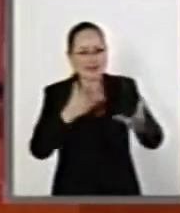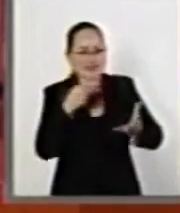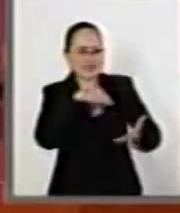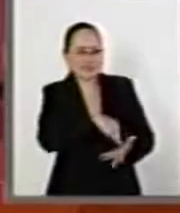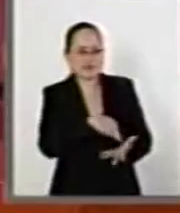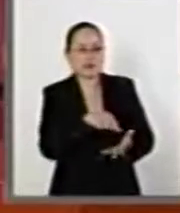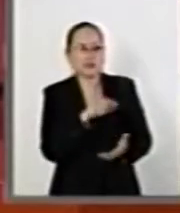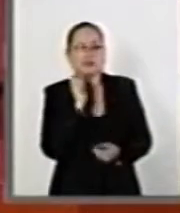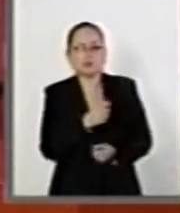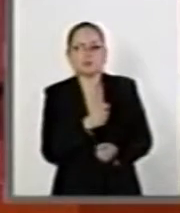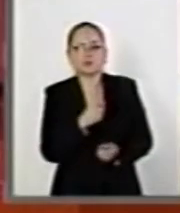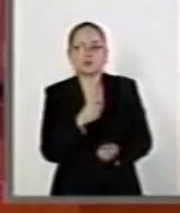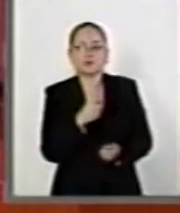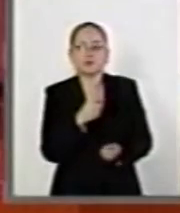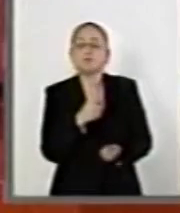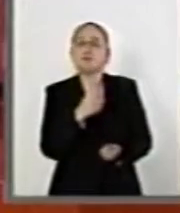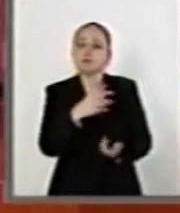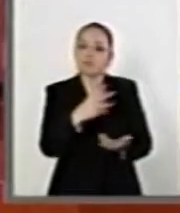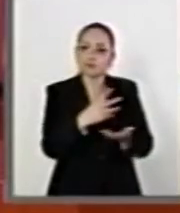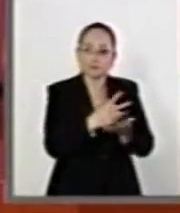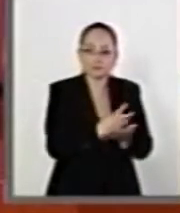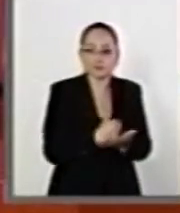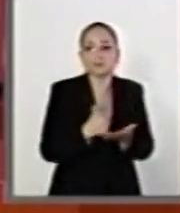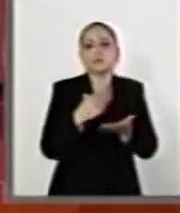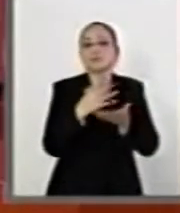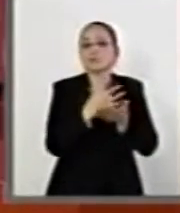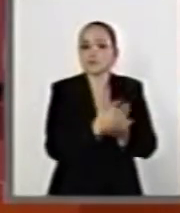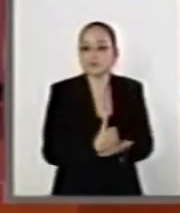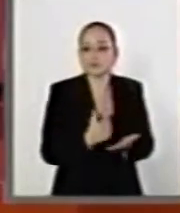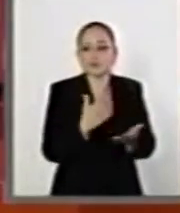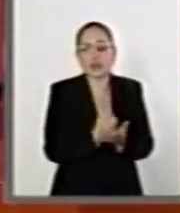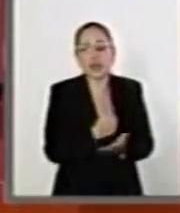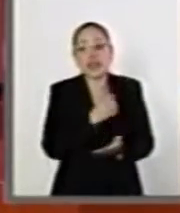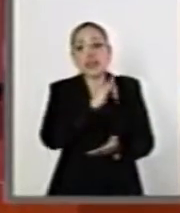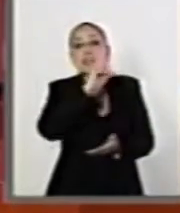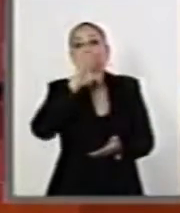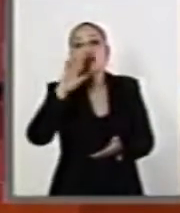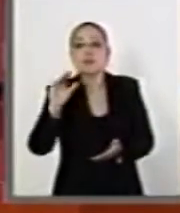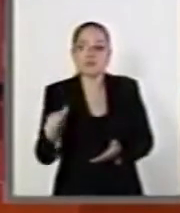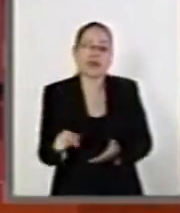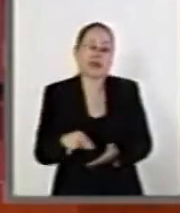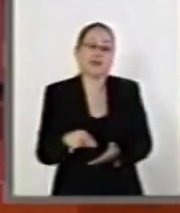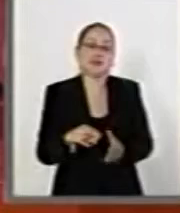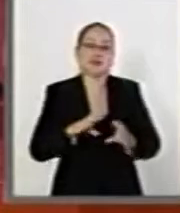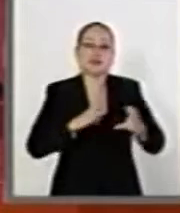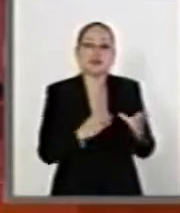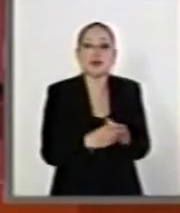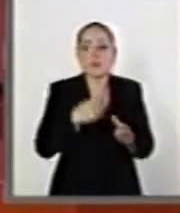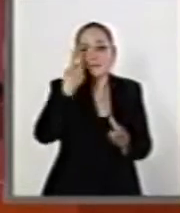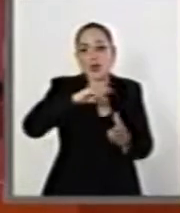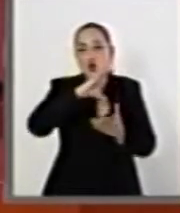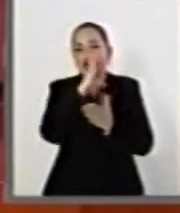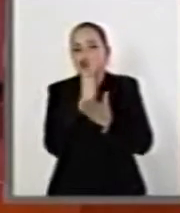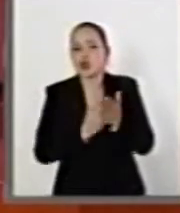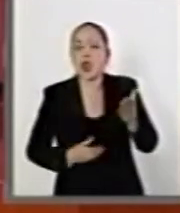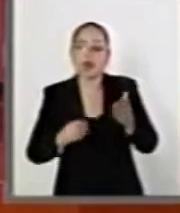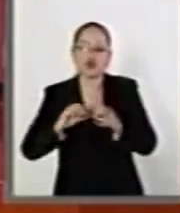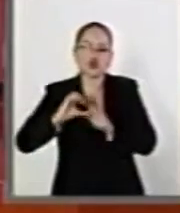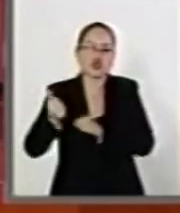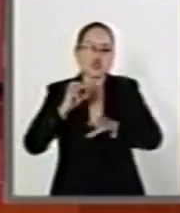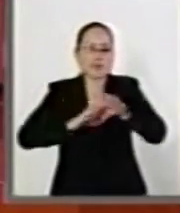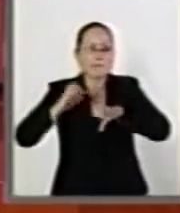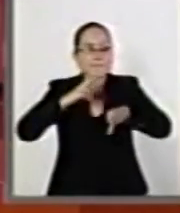es que los ingresos que supuestamente iban a ser muchos a partir de los contratos de las empresas